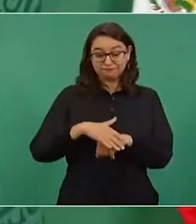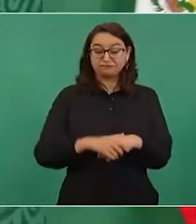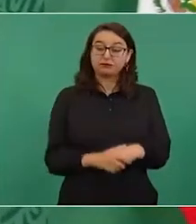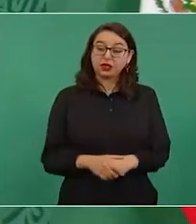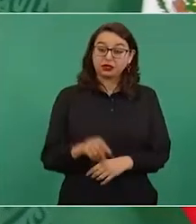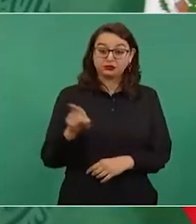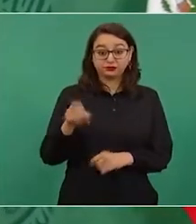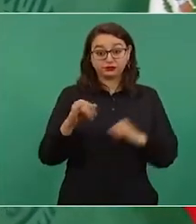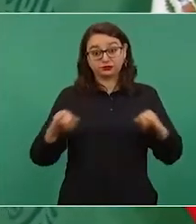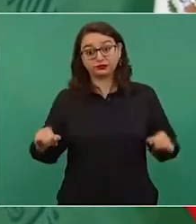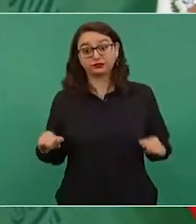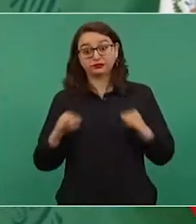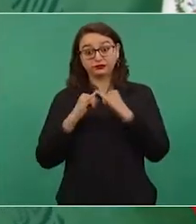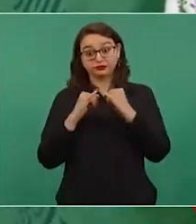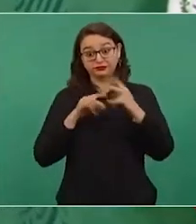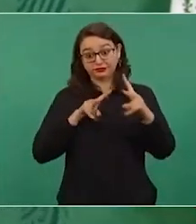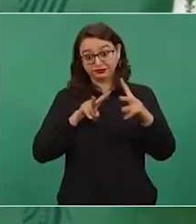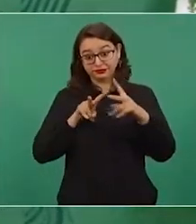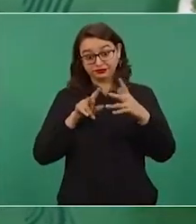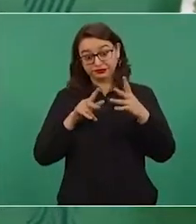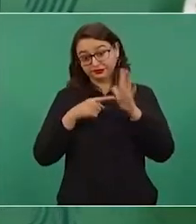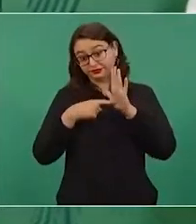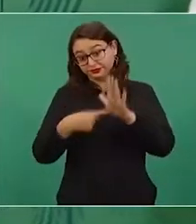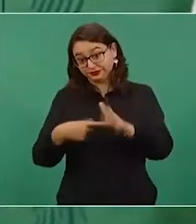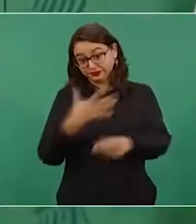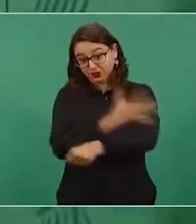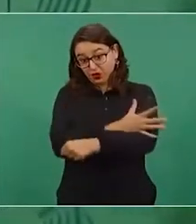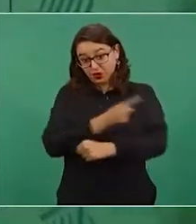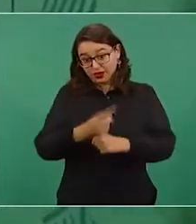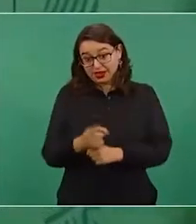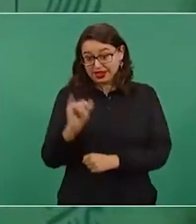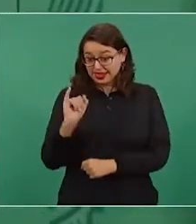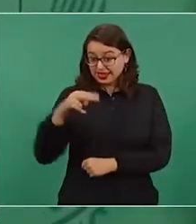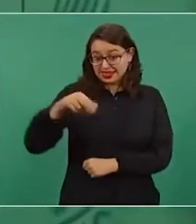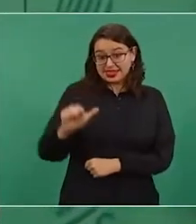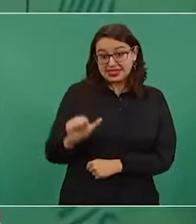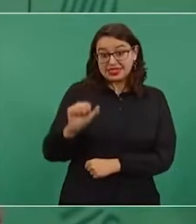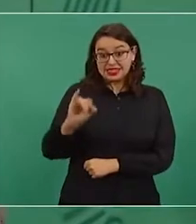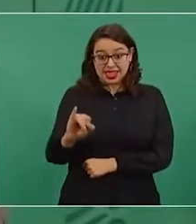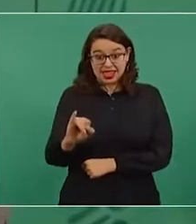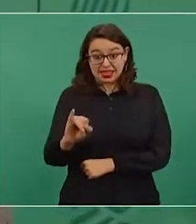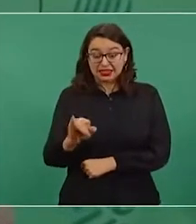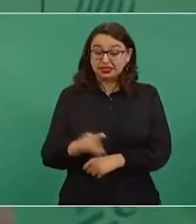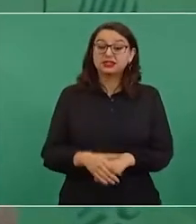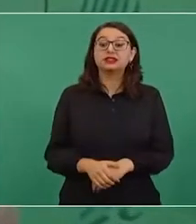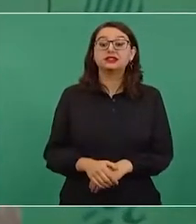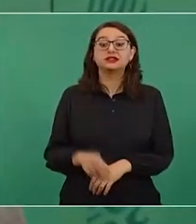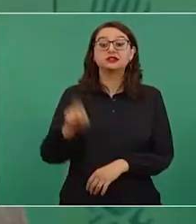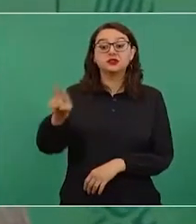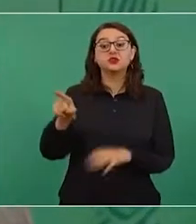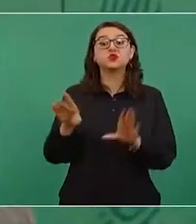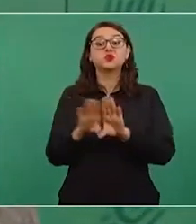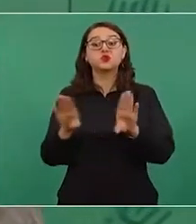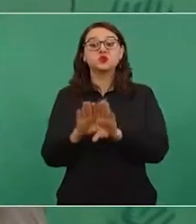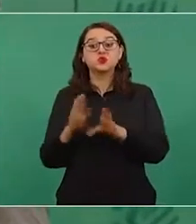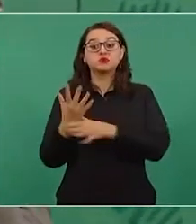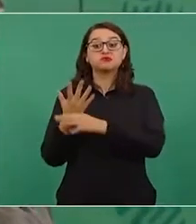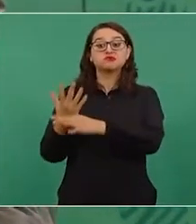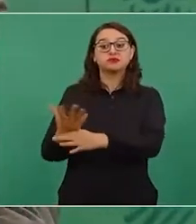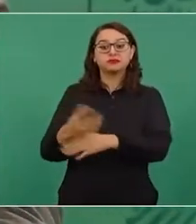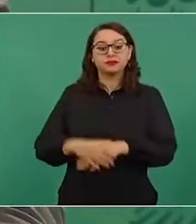Transparencia decidió en un tiempo